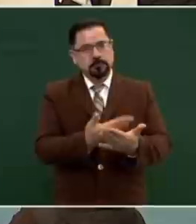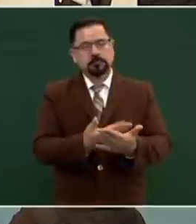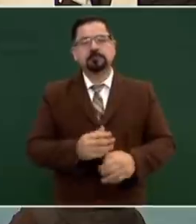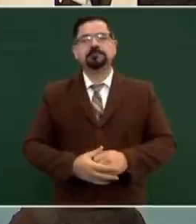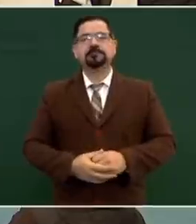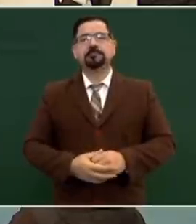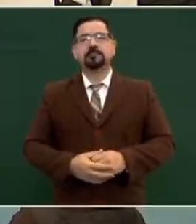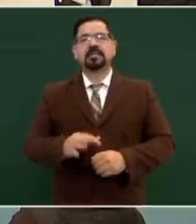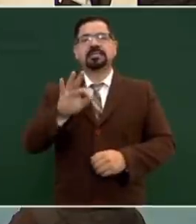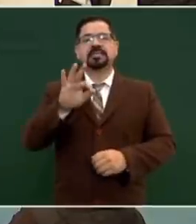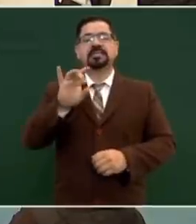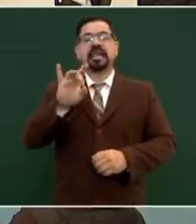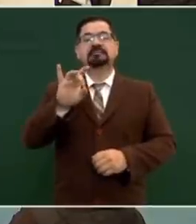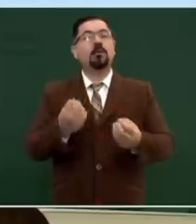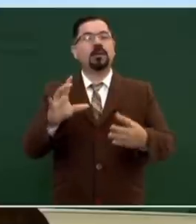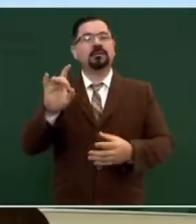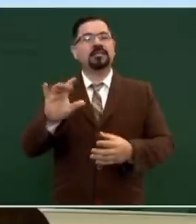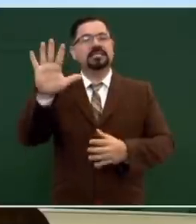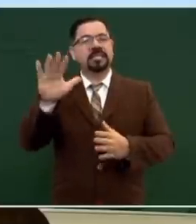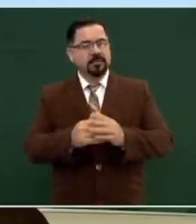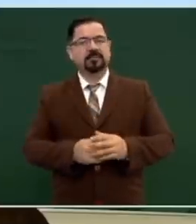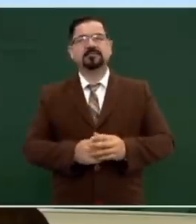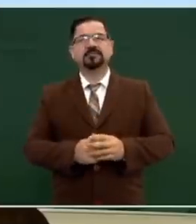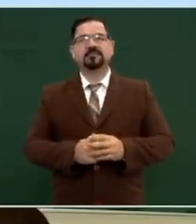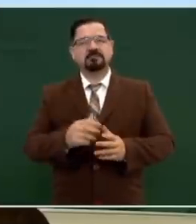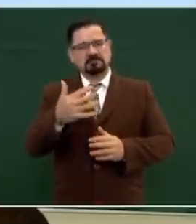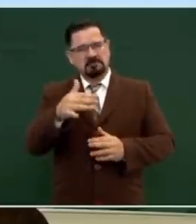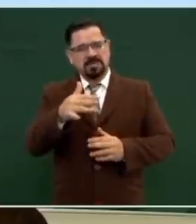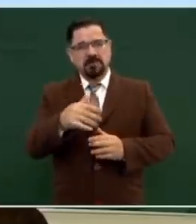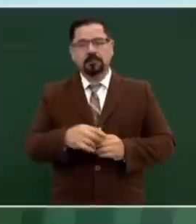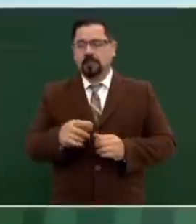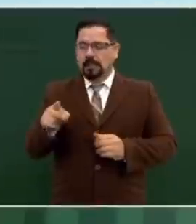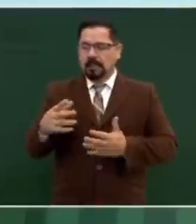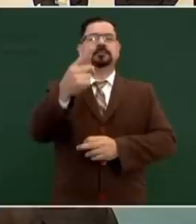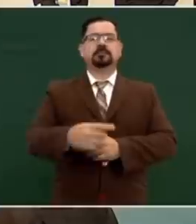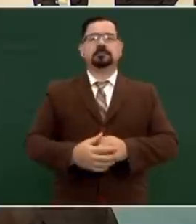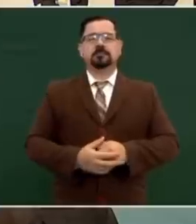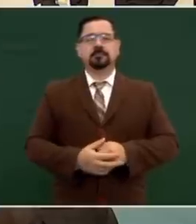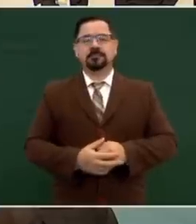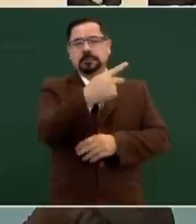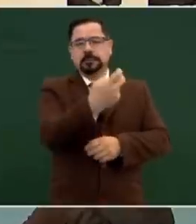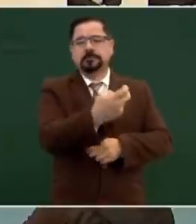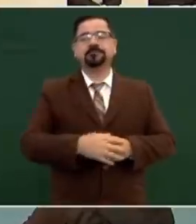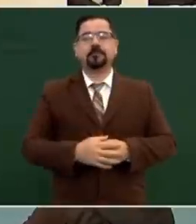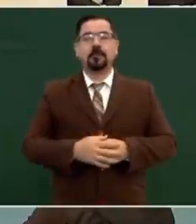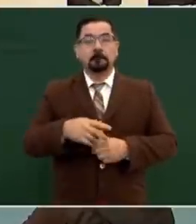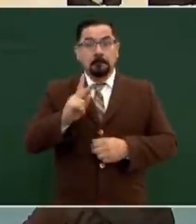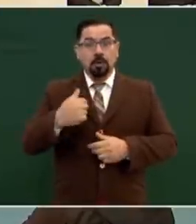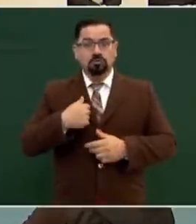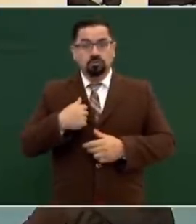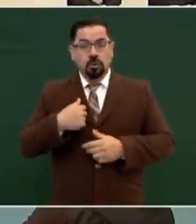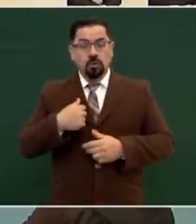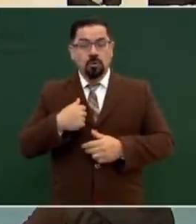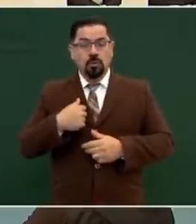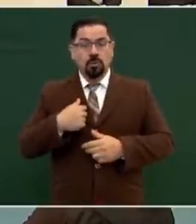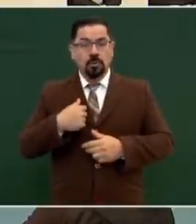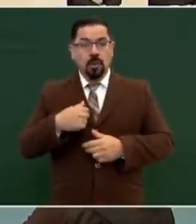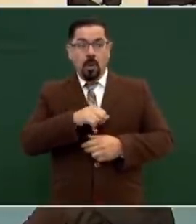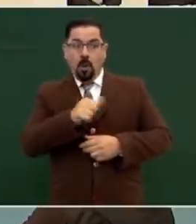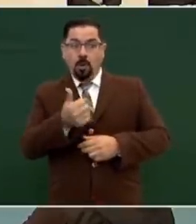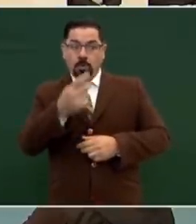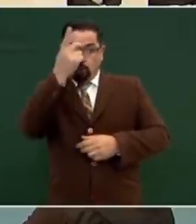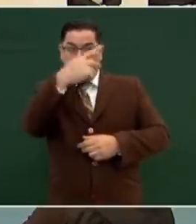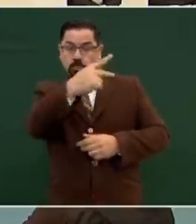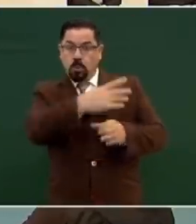informe. 35.200.000. O sea que él gana como 15 veces más que yo. Es por golpeado, sin meterme en otros